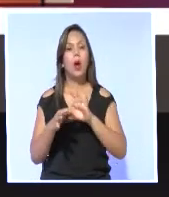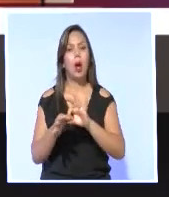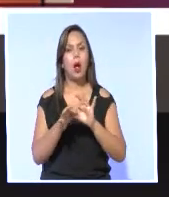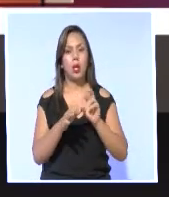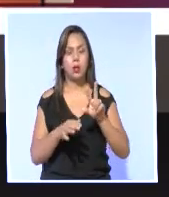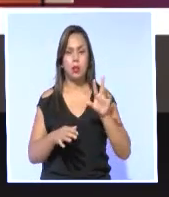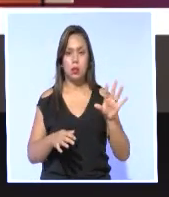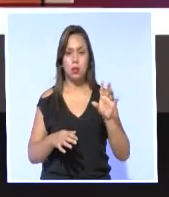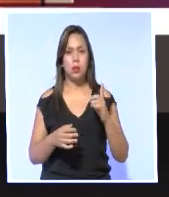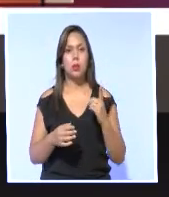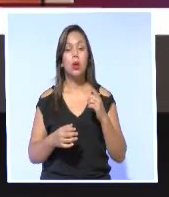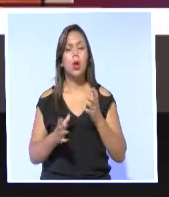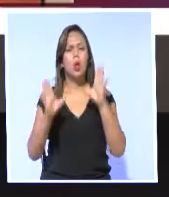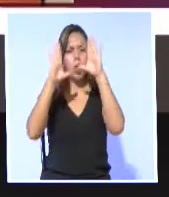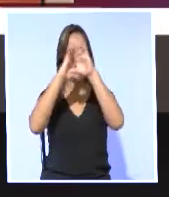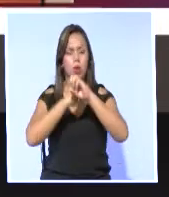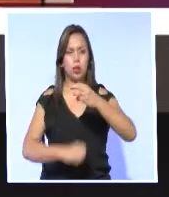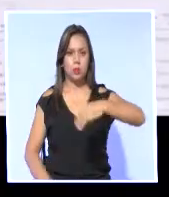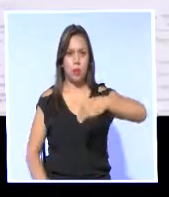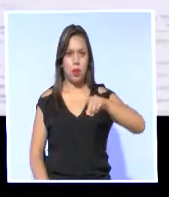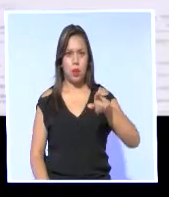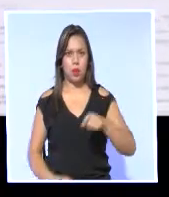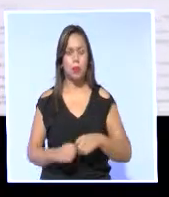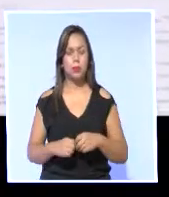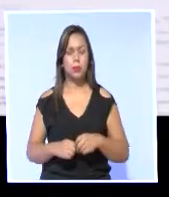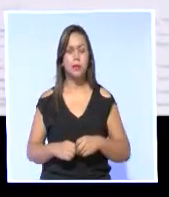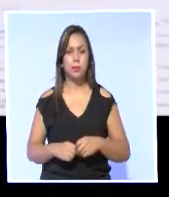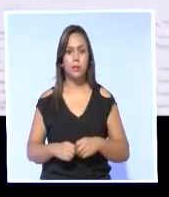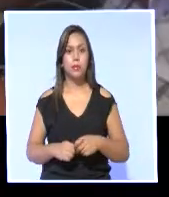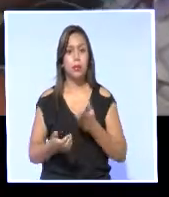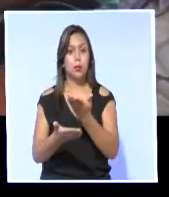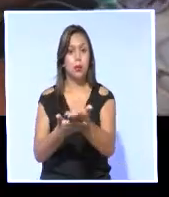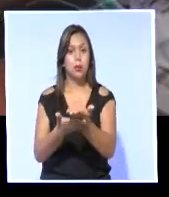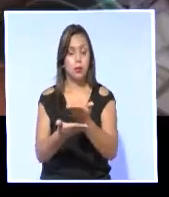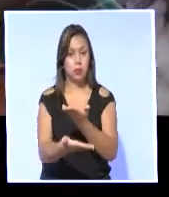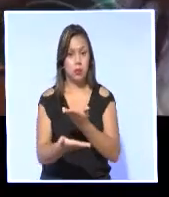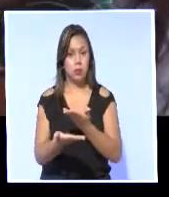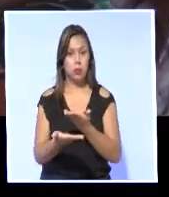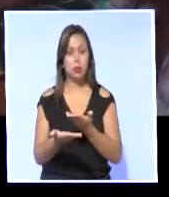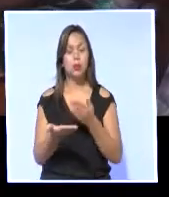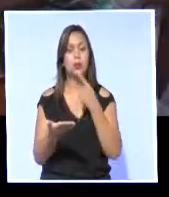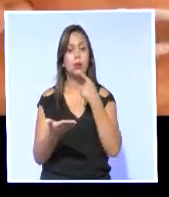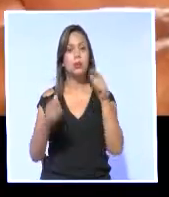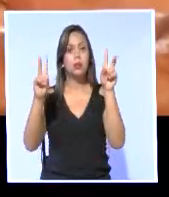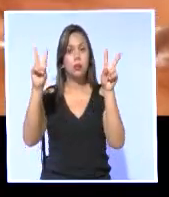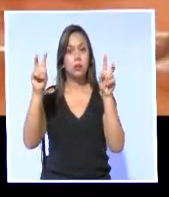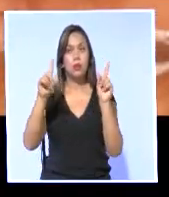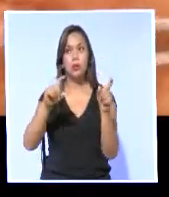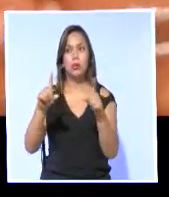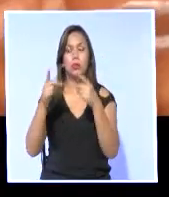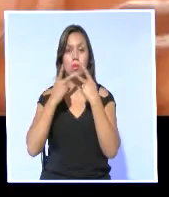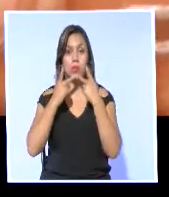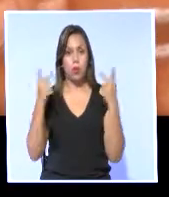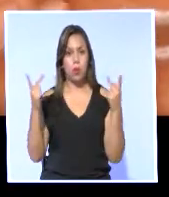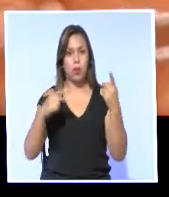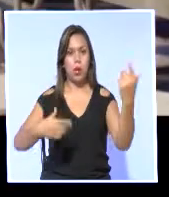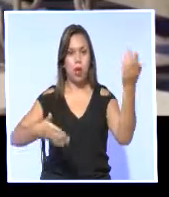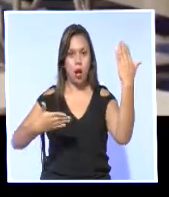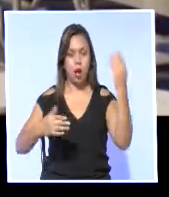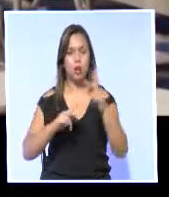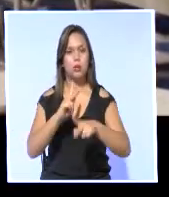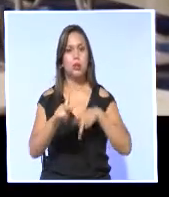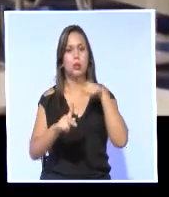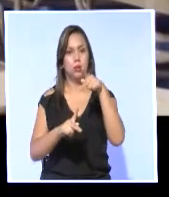la noche del miércoles. Una de las preguntas propuestas por Alianza País para la consulta popular es que los alcaldes y